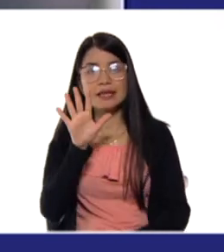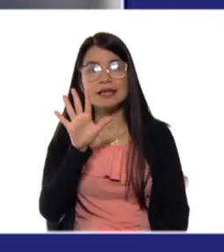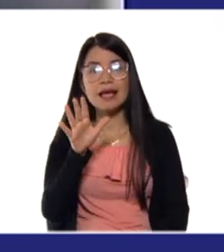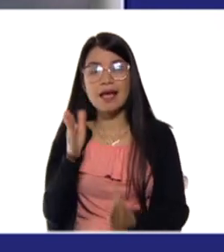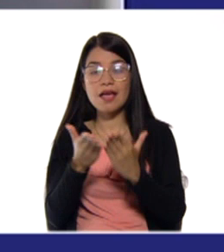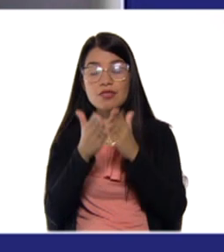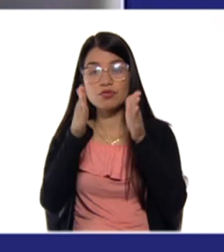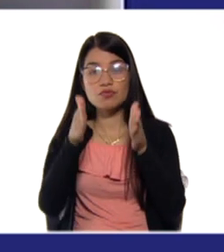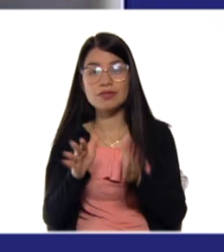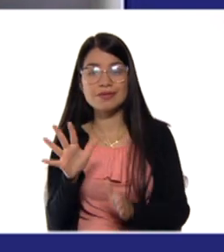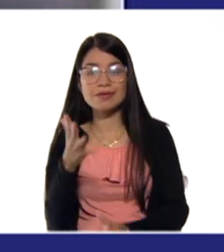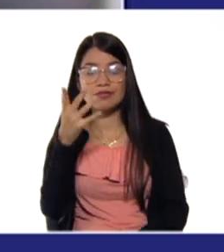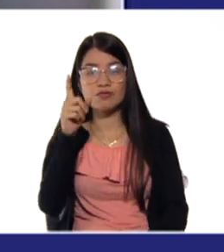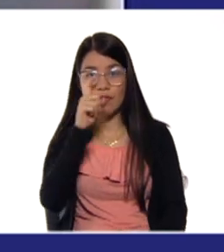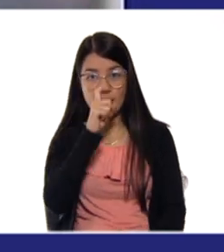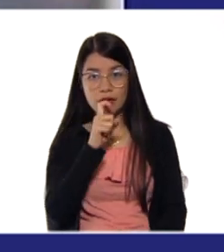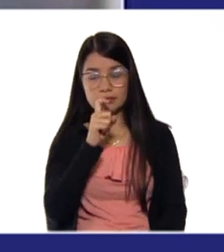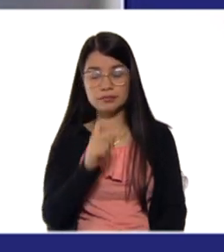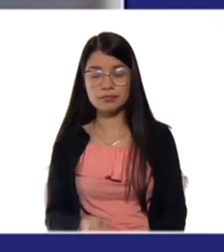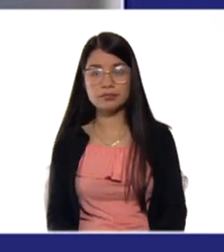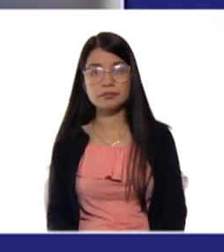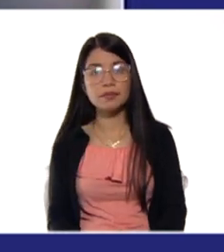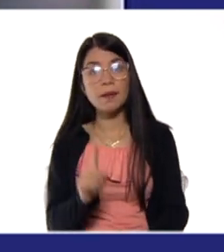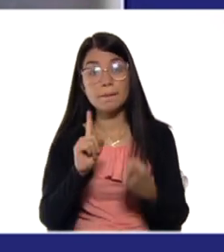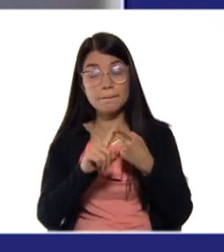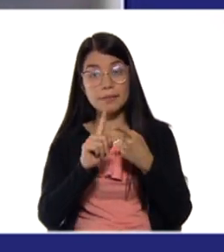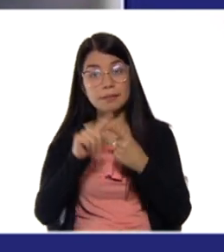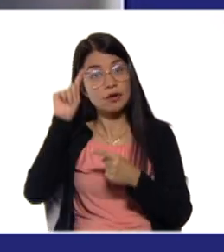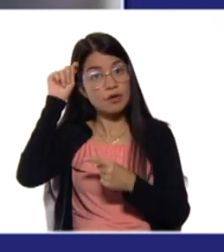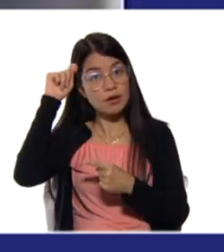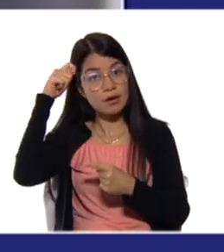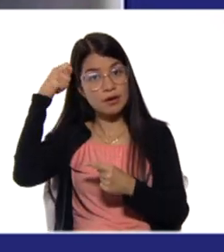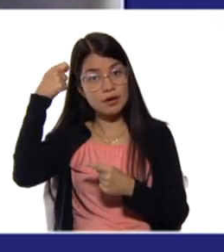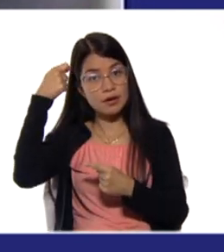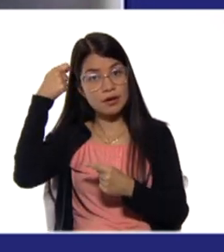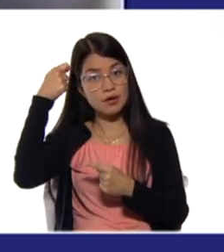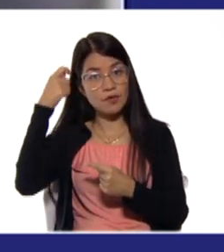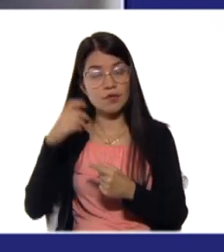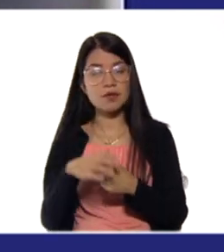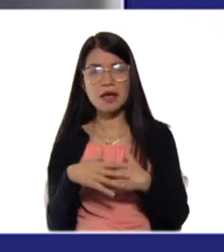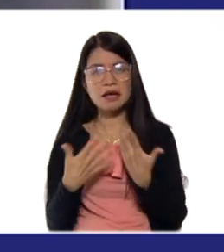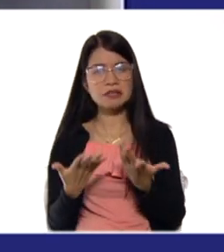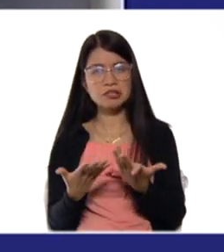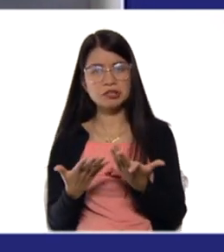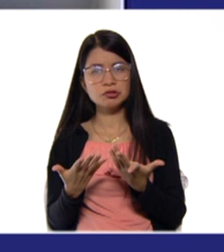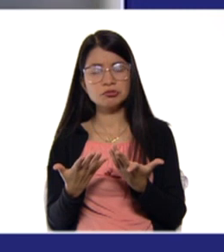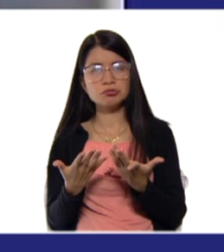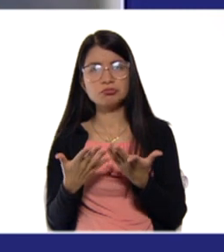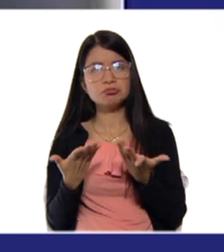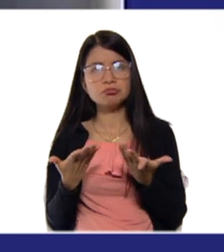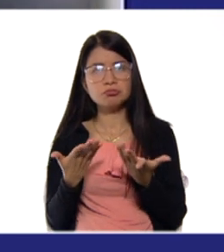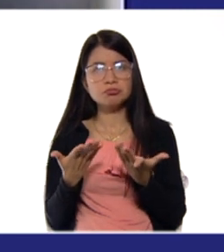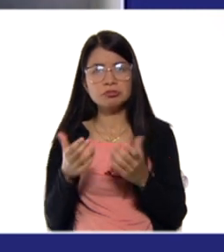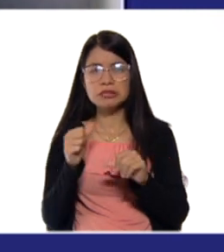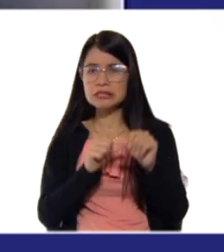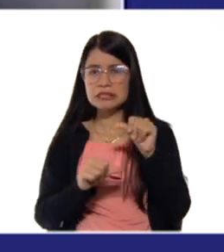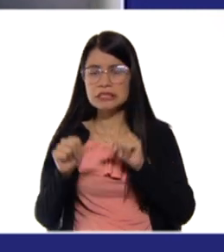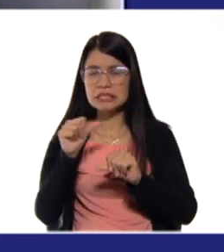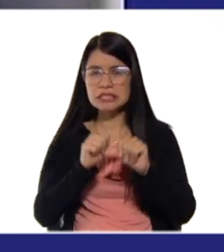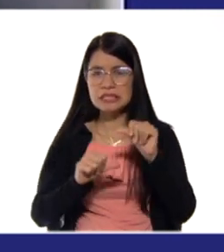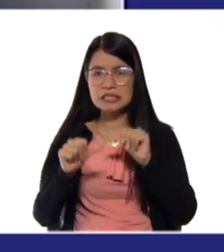bien, en primer lugar tenemos que recordar qué son las reacciones químicas. Son acciones